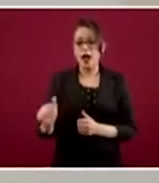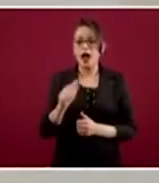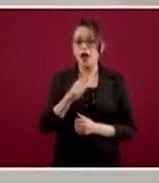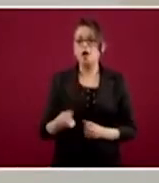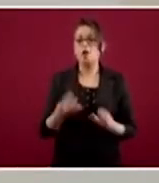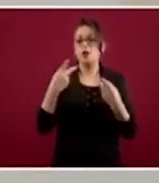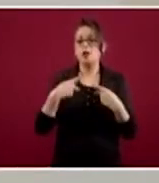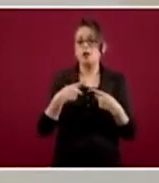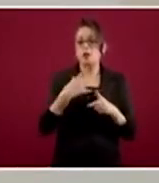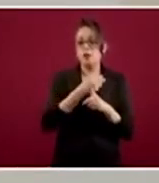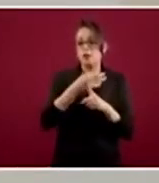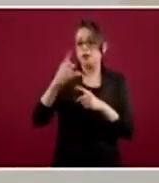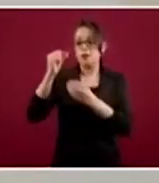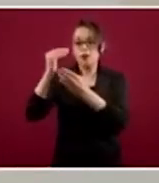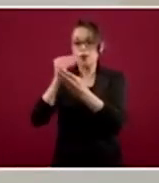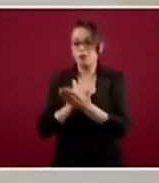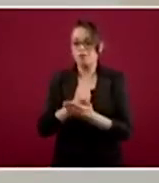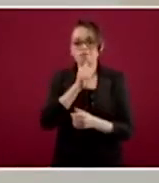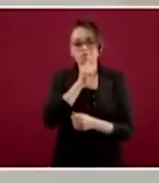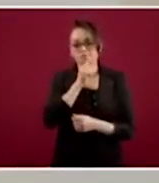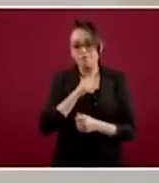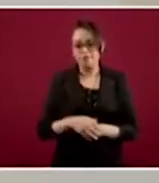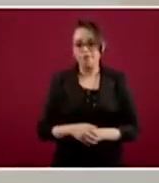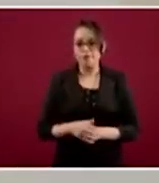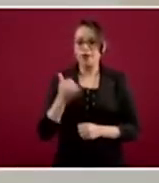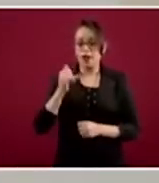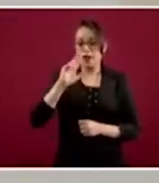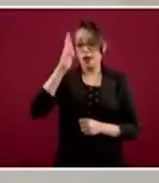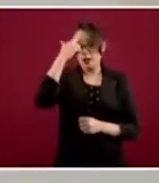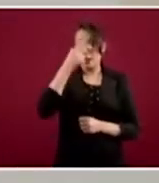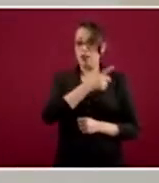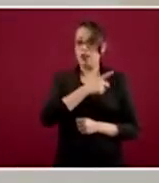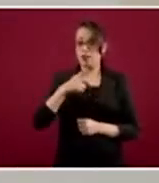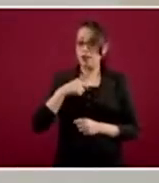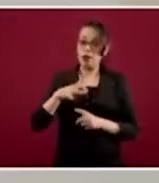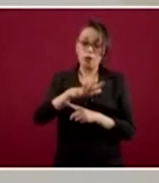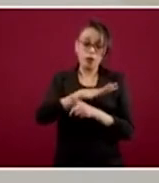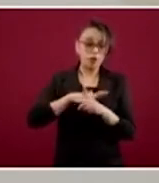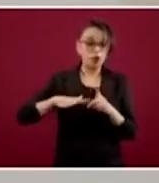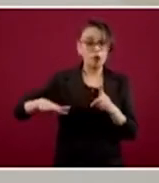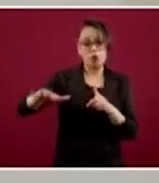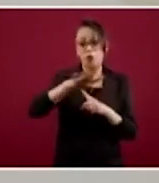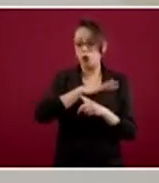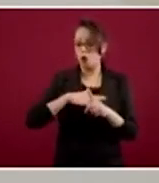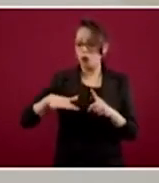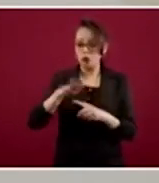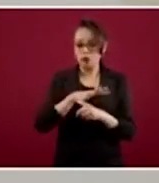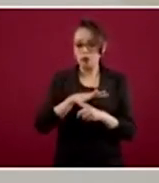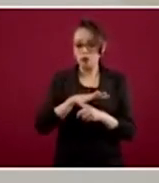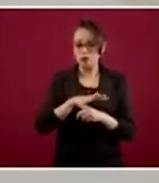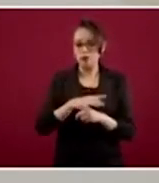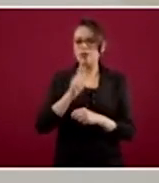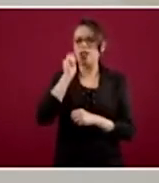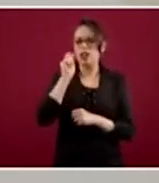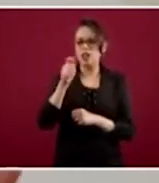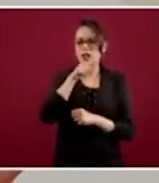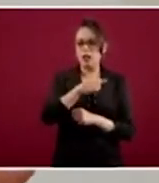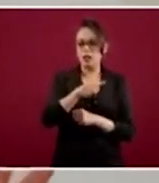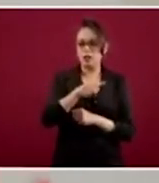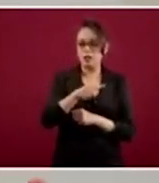Y les recuerdo a todas y todos que la meta no es que se acabe la epidemia bruscamente,